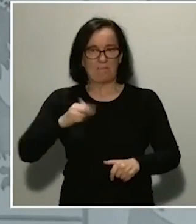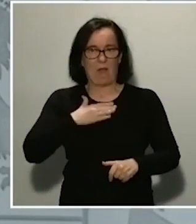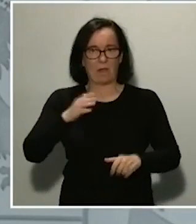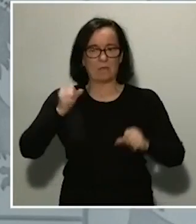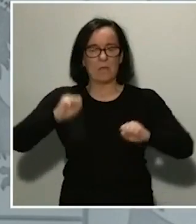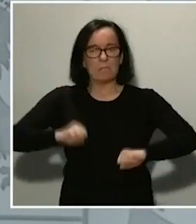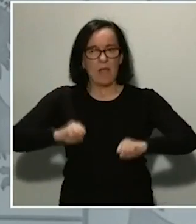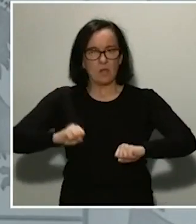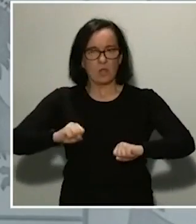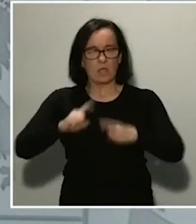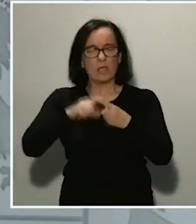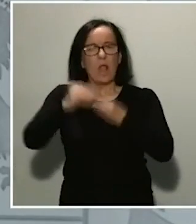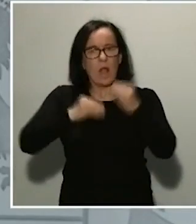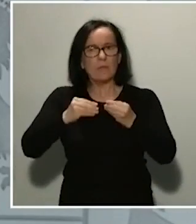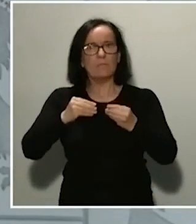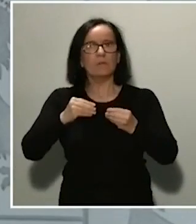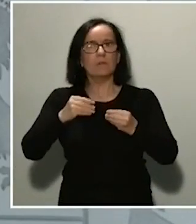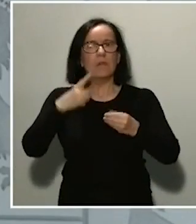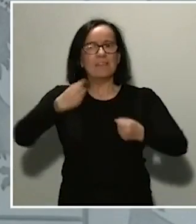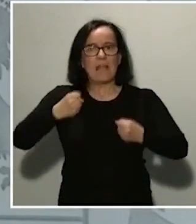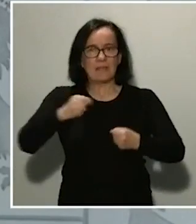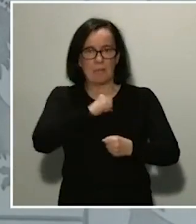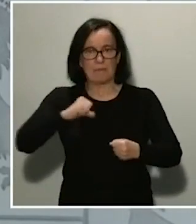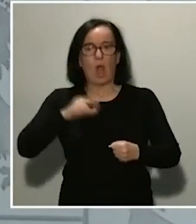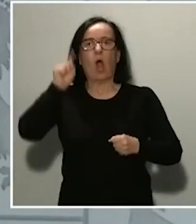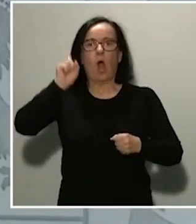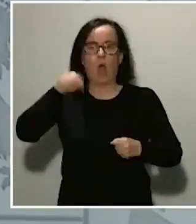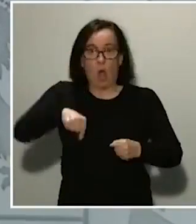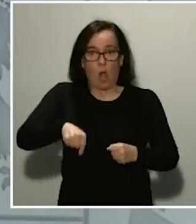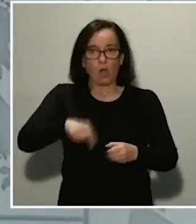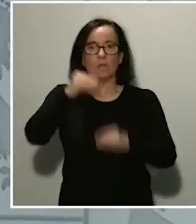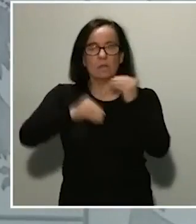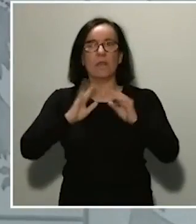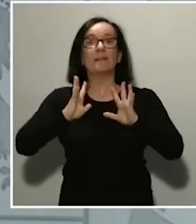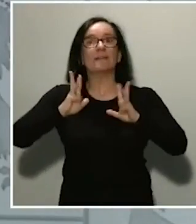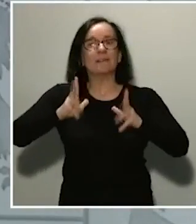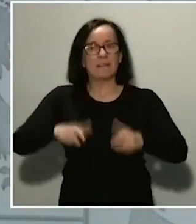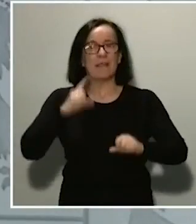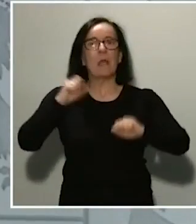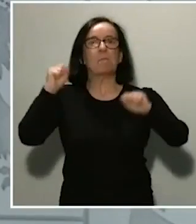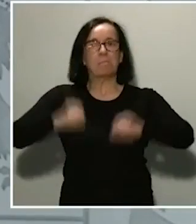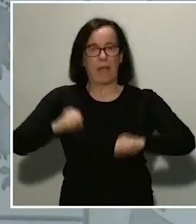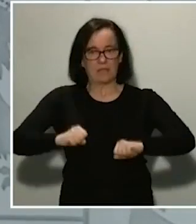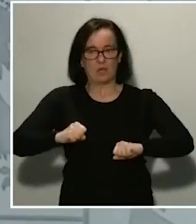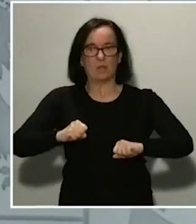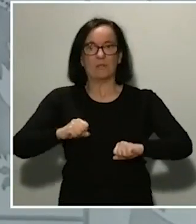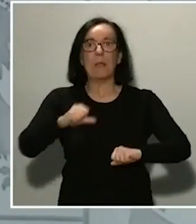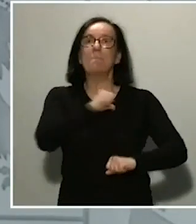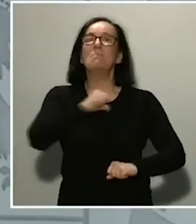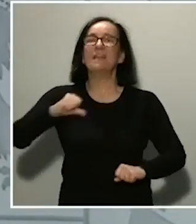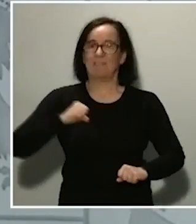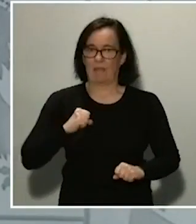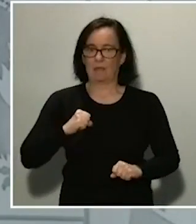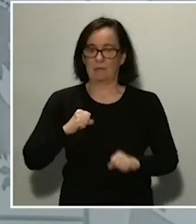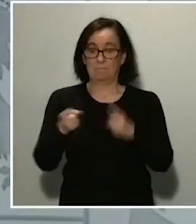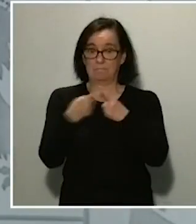lo hicimos con la sanidad privada y hoy lo hacemos con las residencias de mayores privadas. Esta decisión tiene